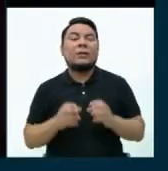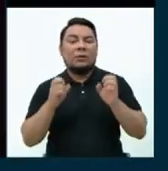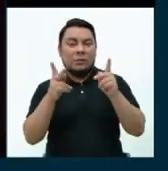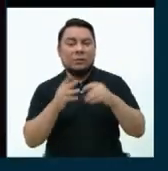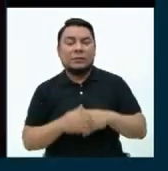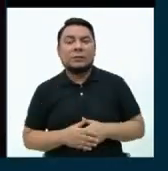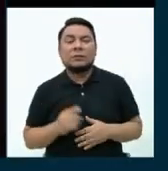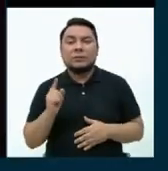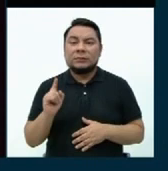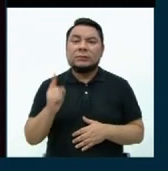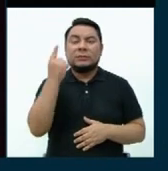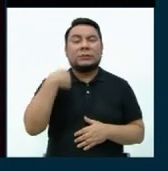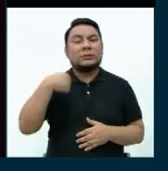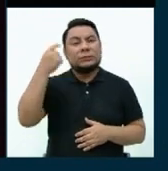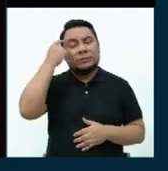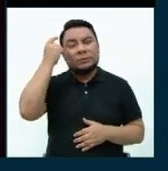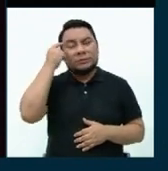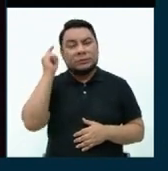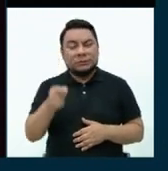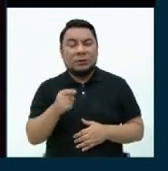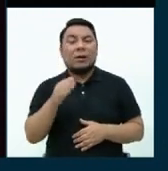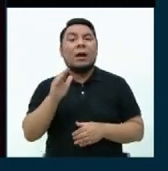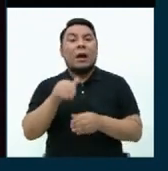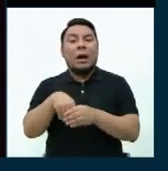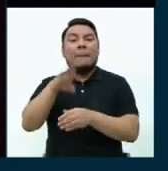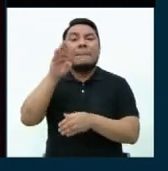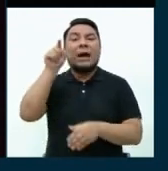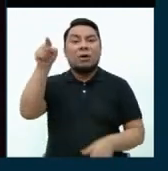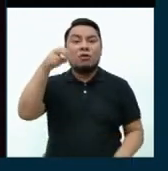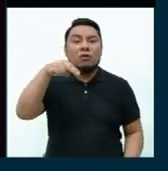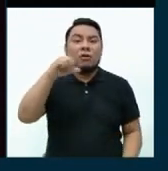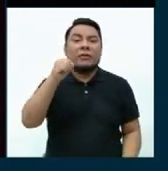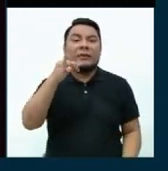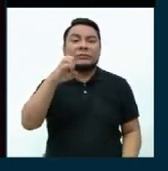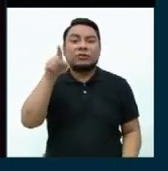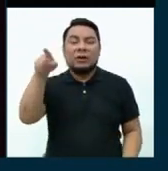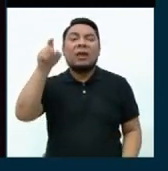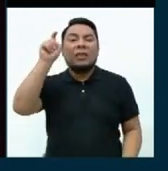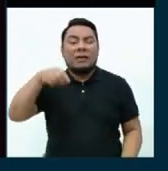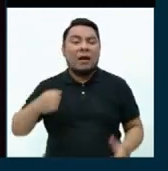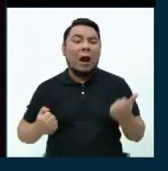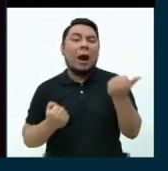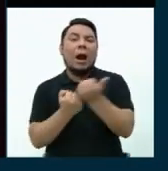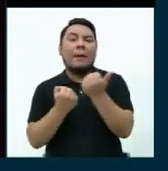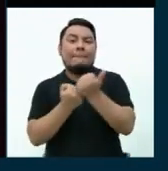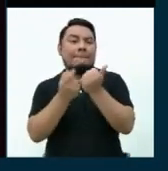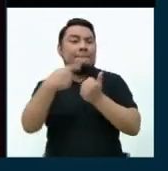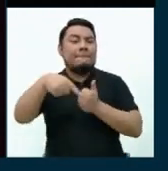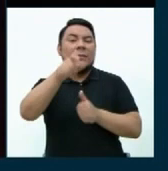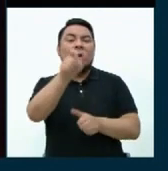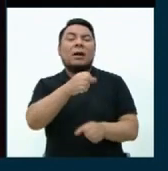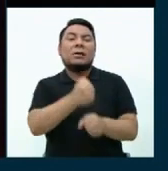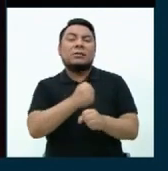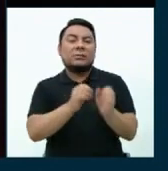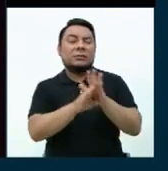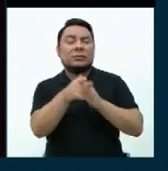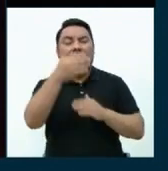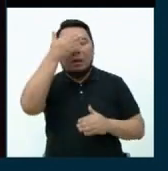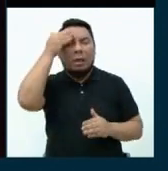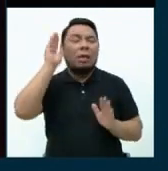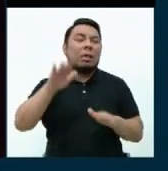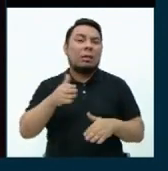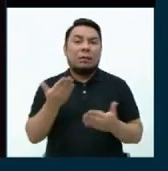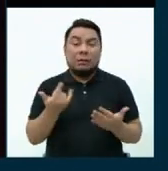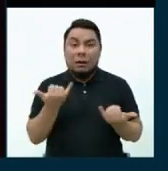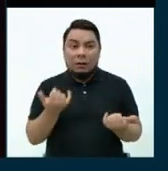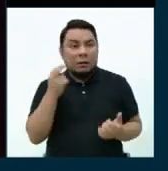En primer lugar, pensamos que el Banco de la Nación tiene que darles un soporte y un apoyo a los emprendedores que han sido olvidados y que nos